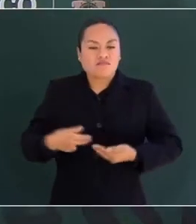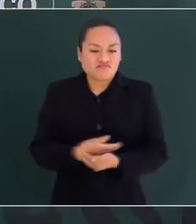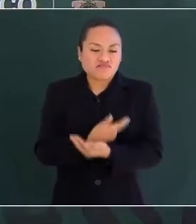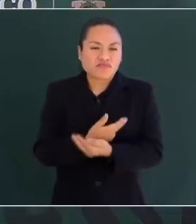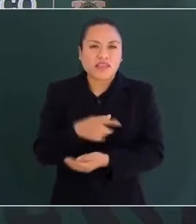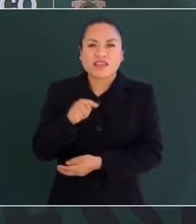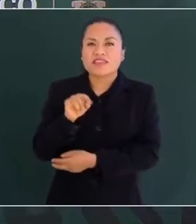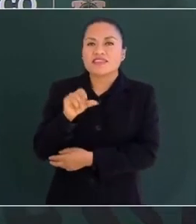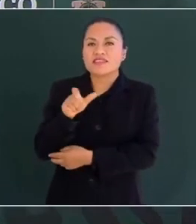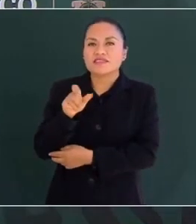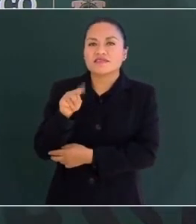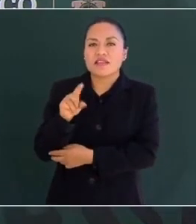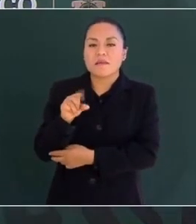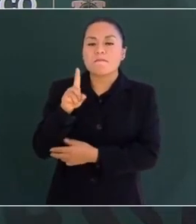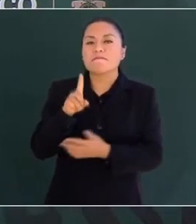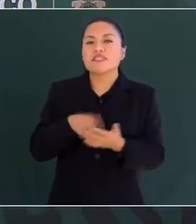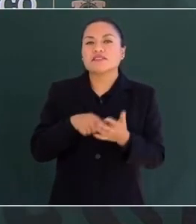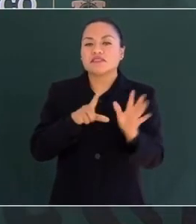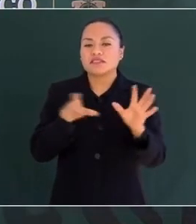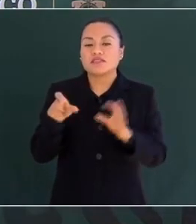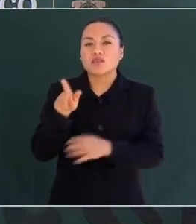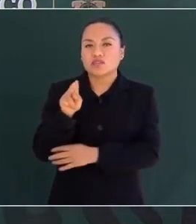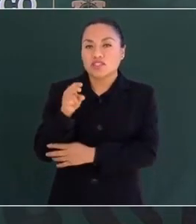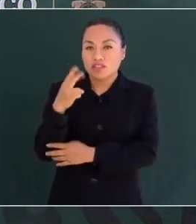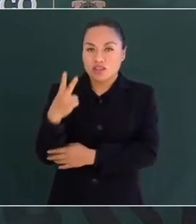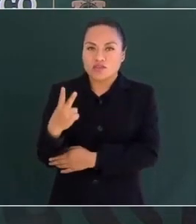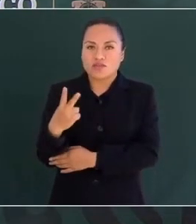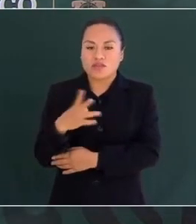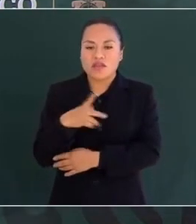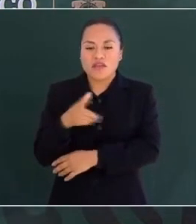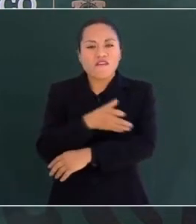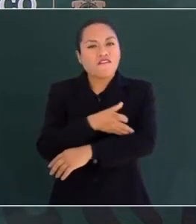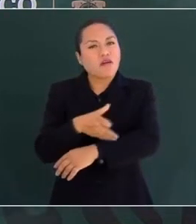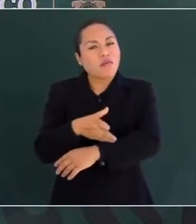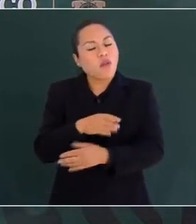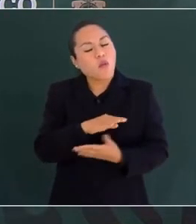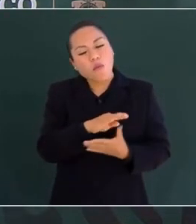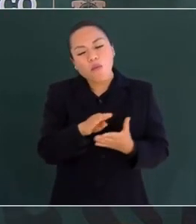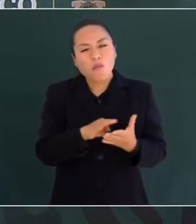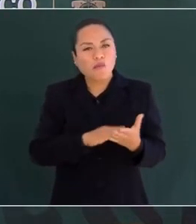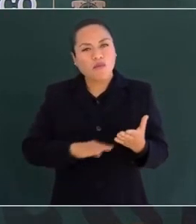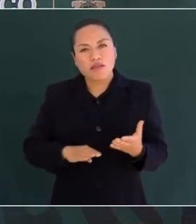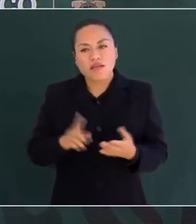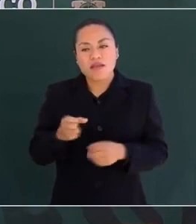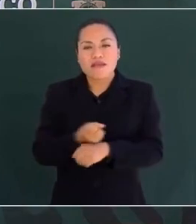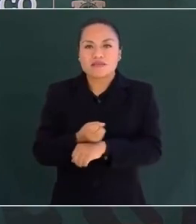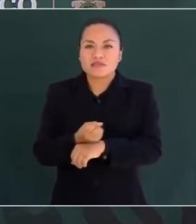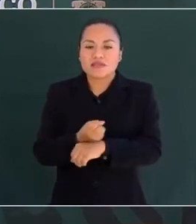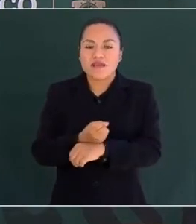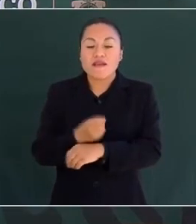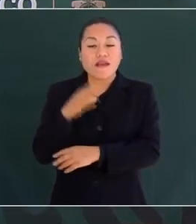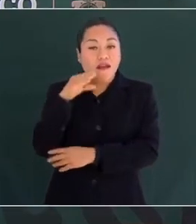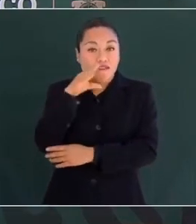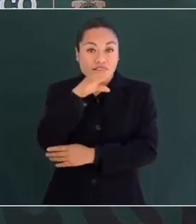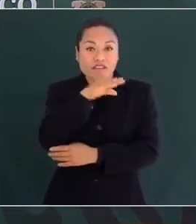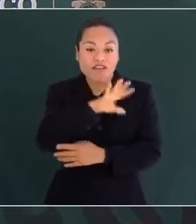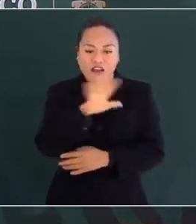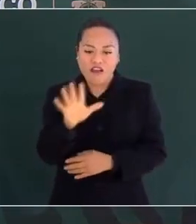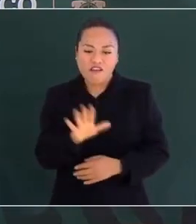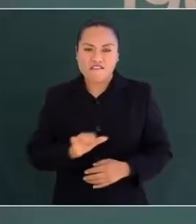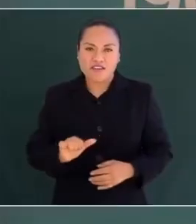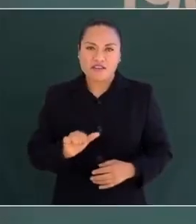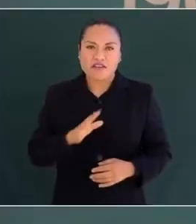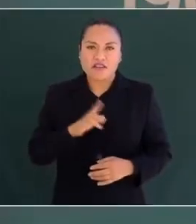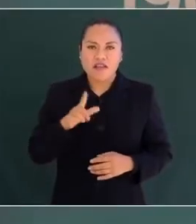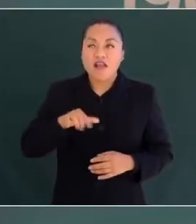de agosto de 1782. De familia humilde, con sangre africana en sus venas, alto,